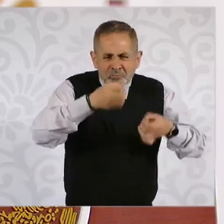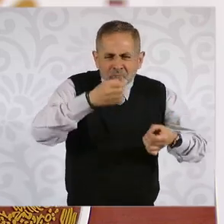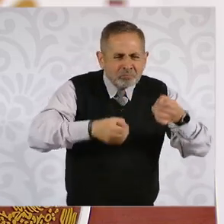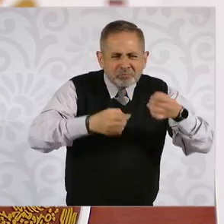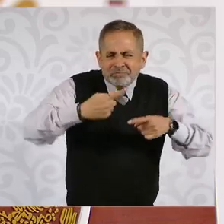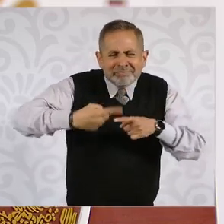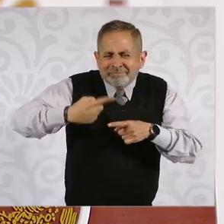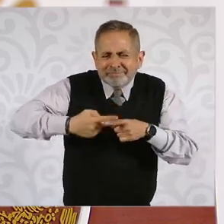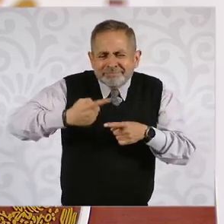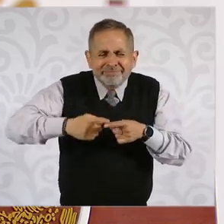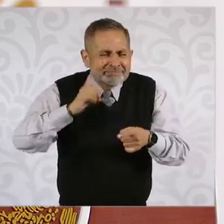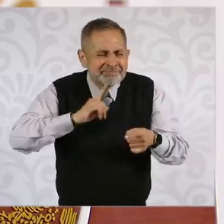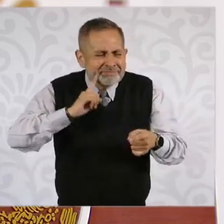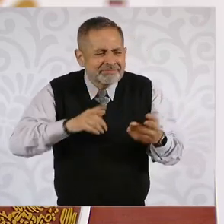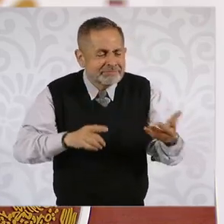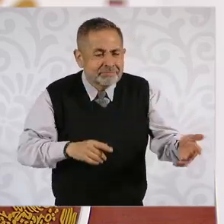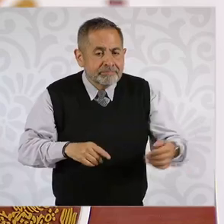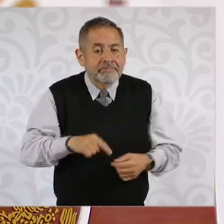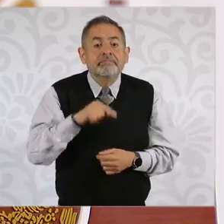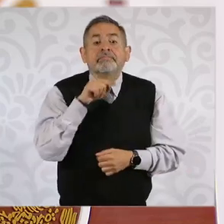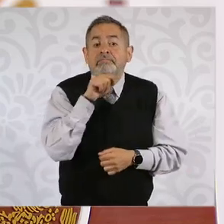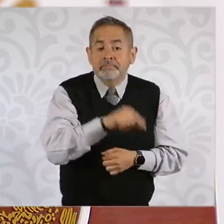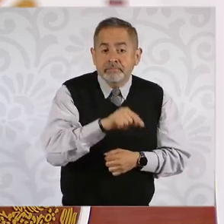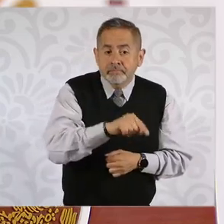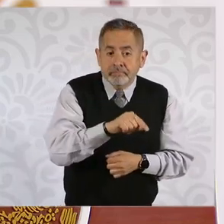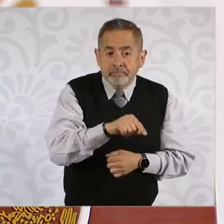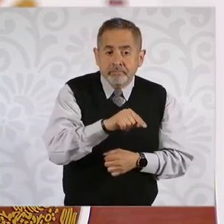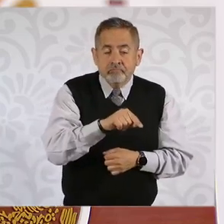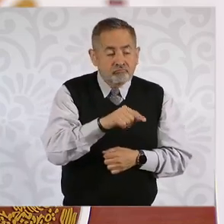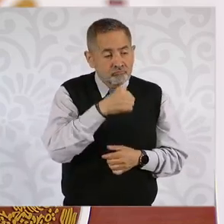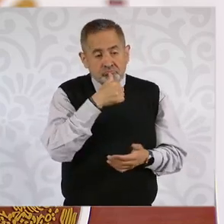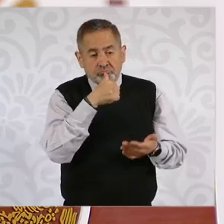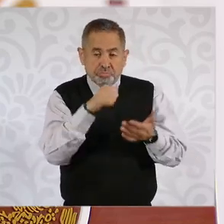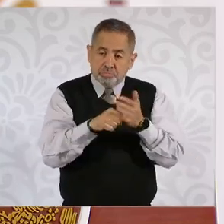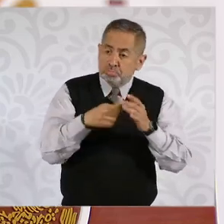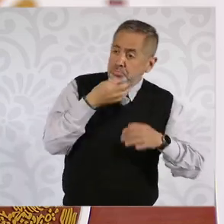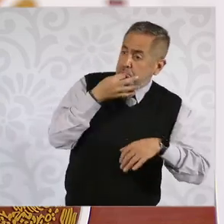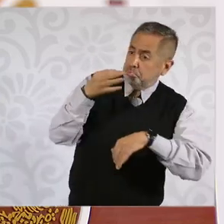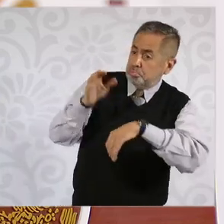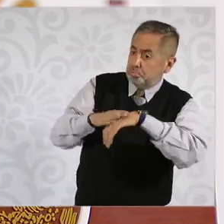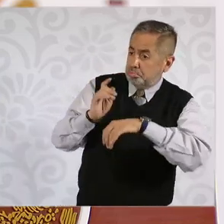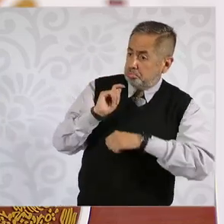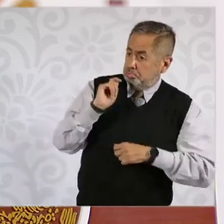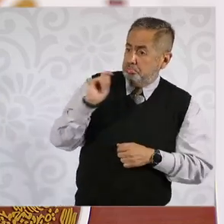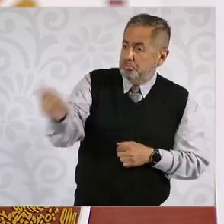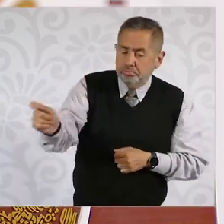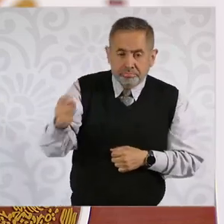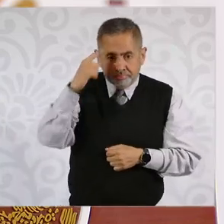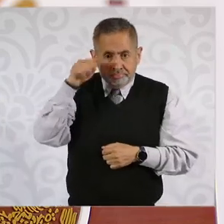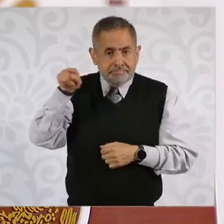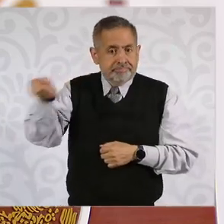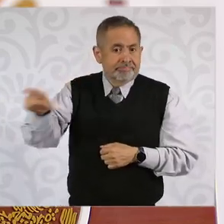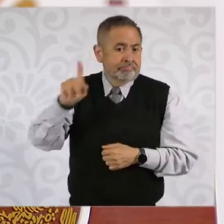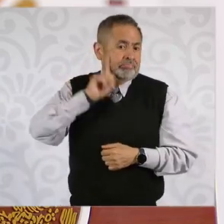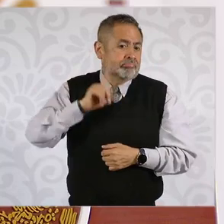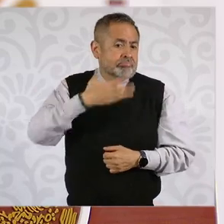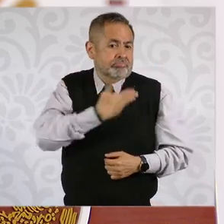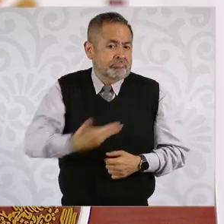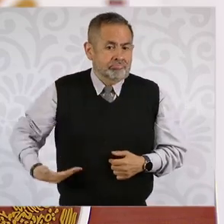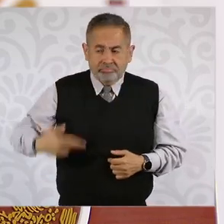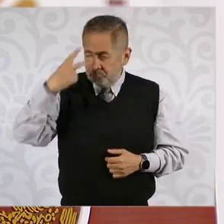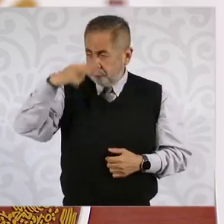quien le envía un ultimátum a la presidenta de México